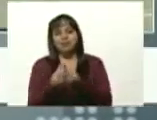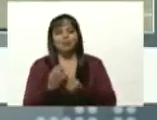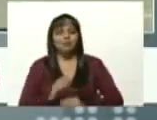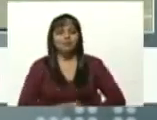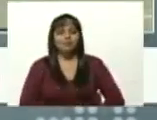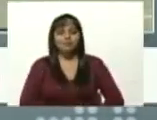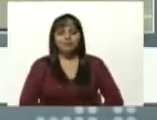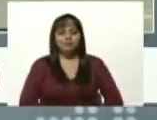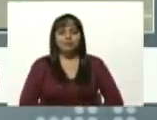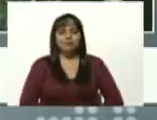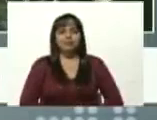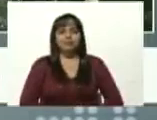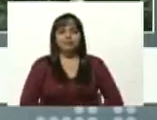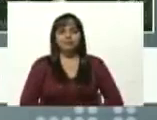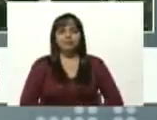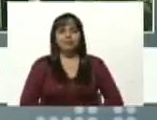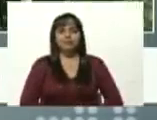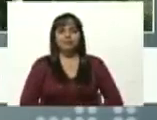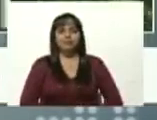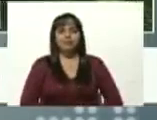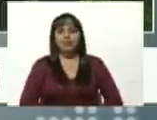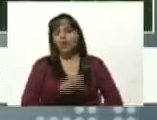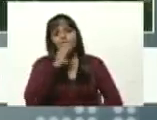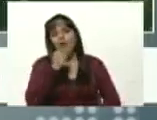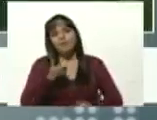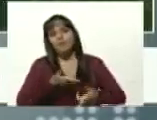¿ah? sin permiso